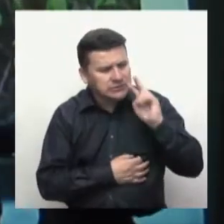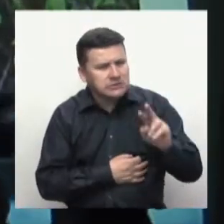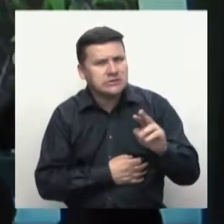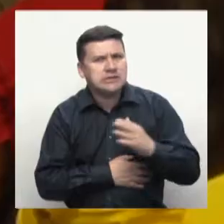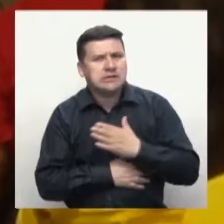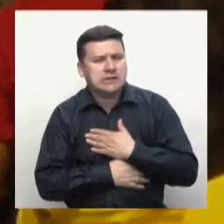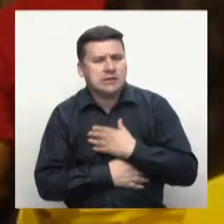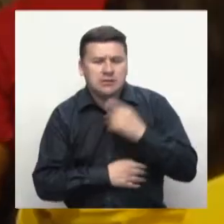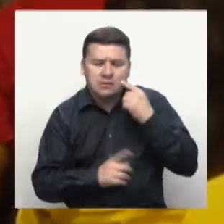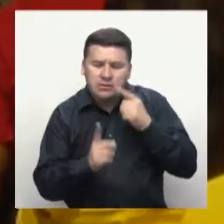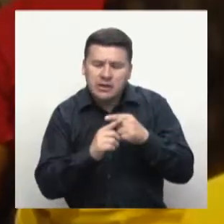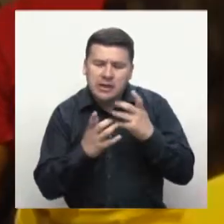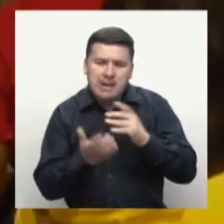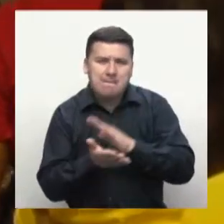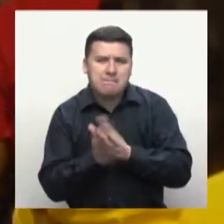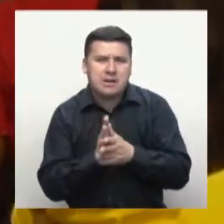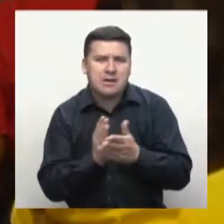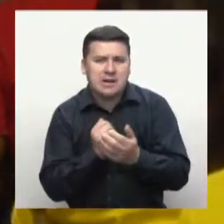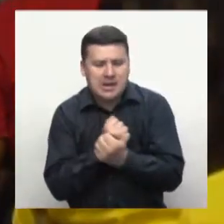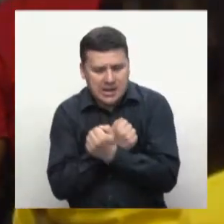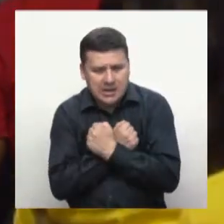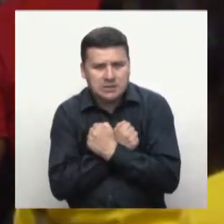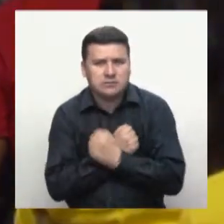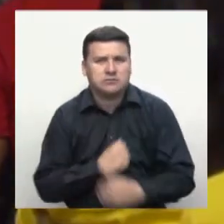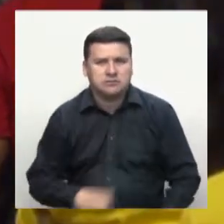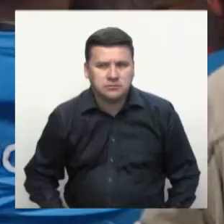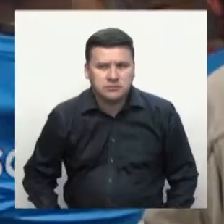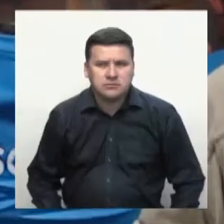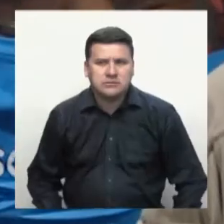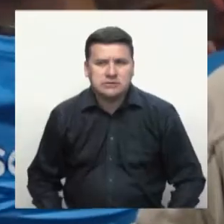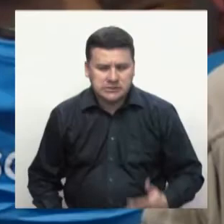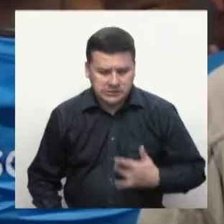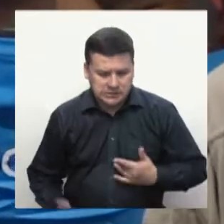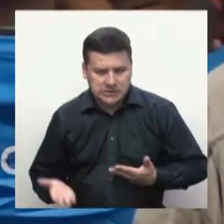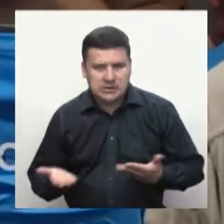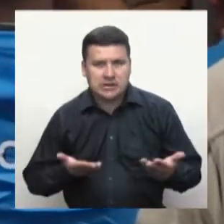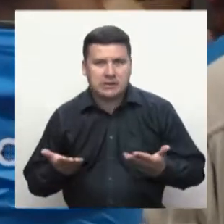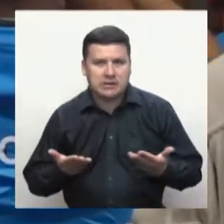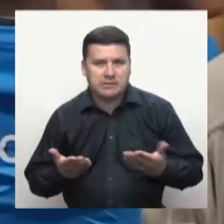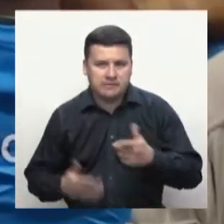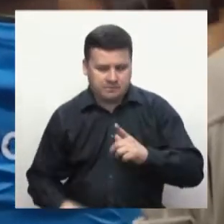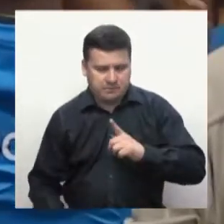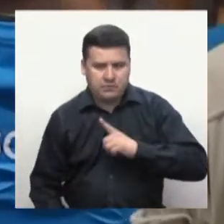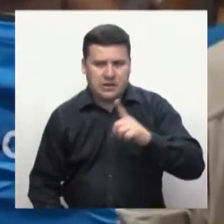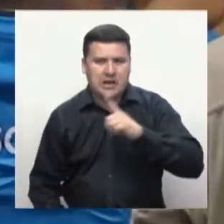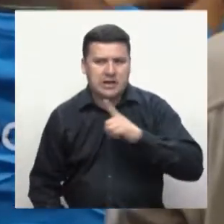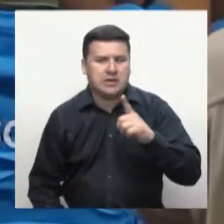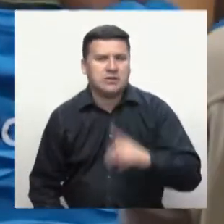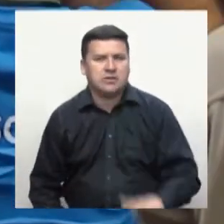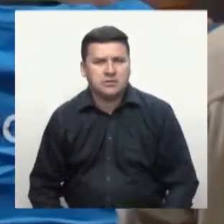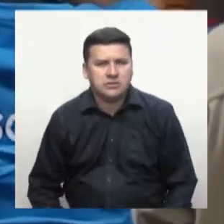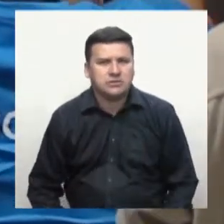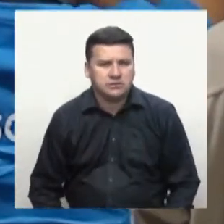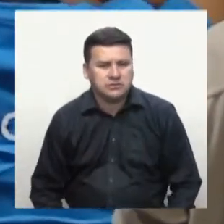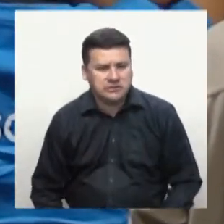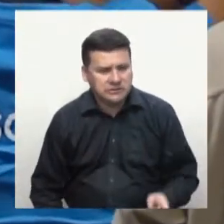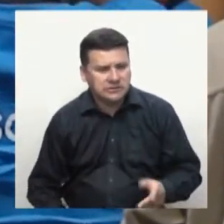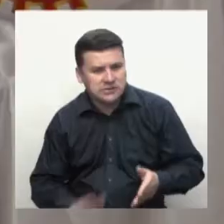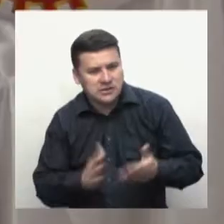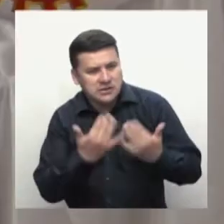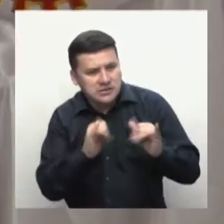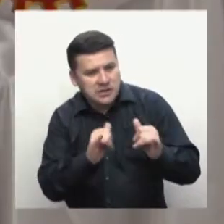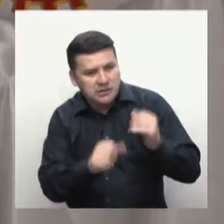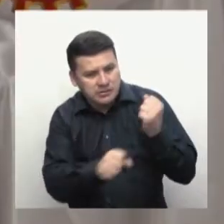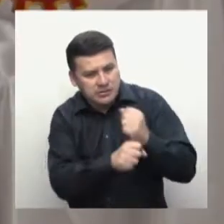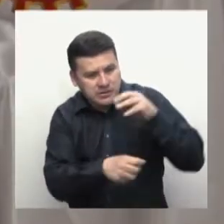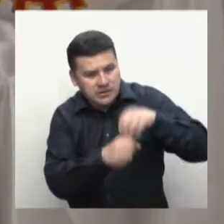una vocación de paz, una vocación de amor, sino una vocación de servirle a este país. Son líderes que van a salir